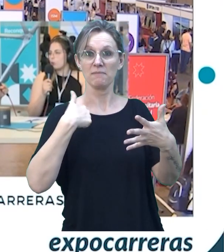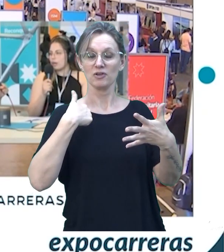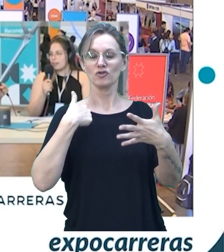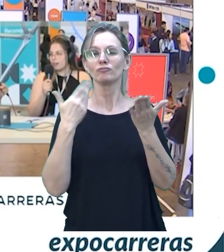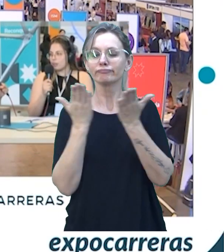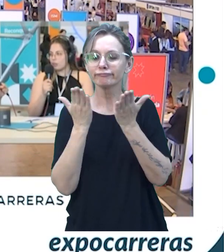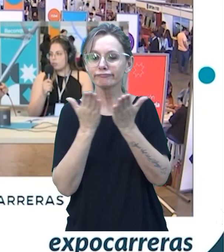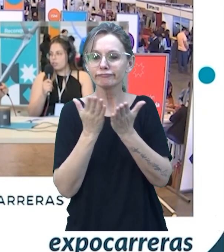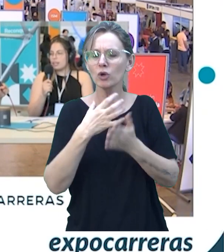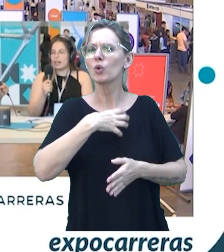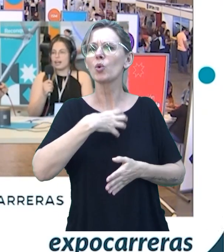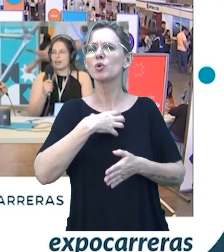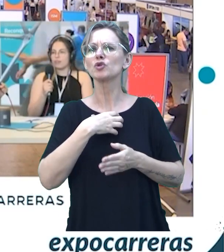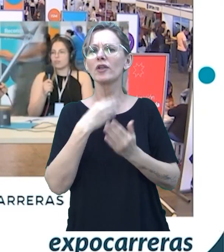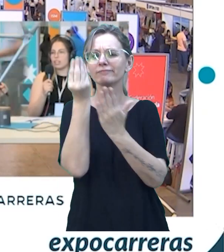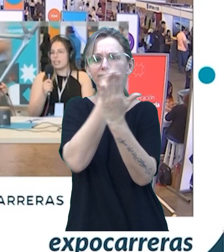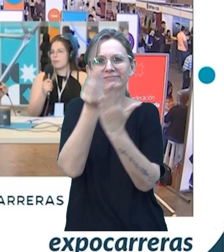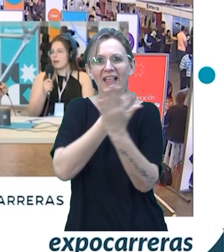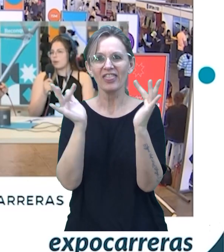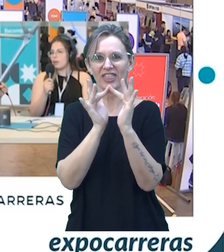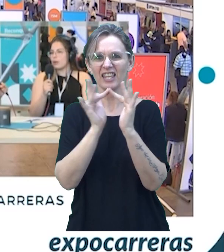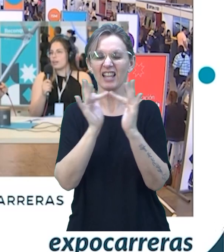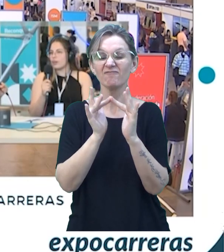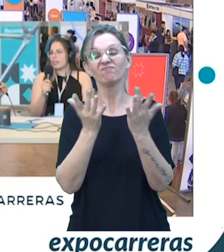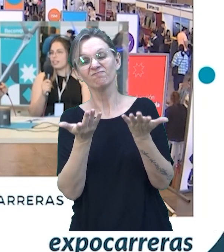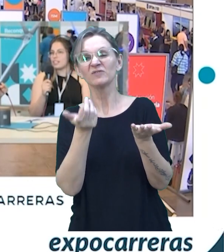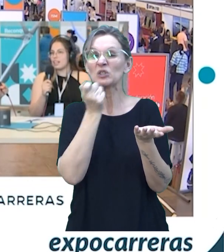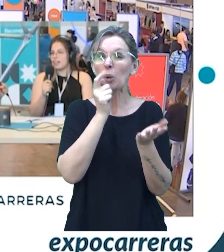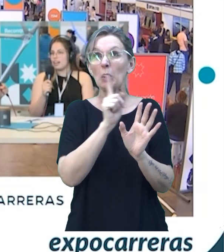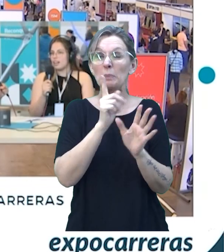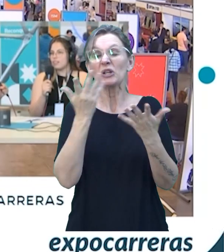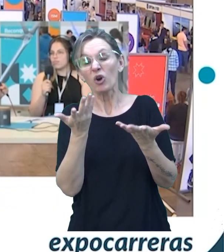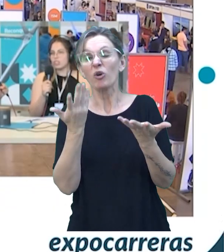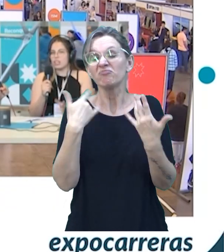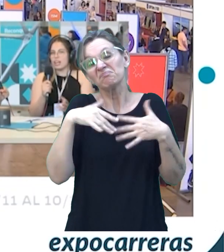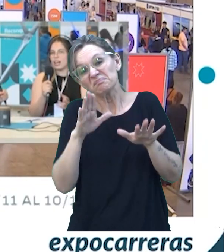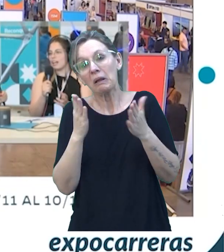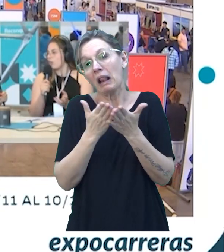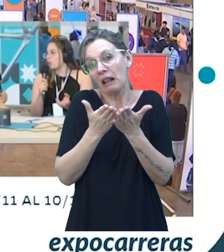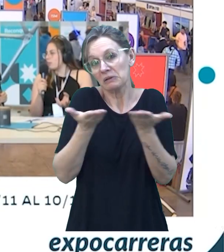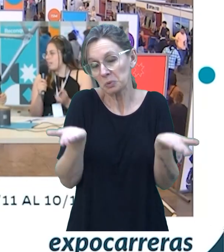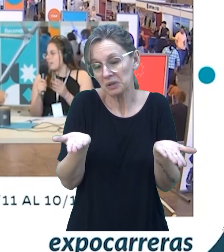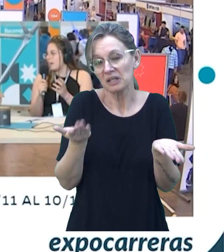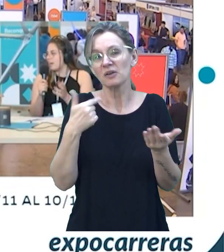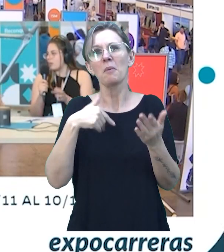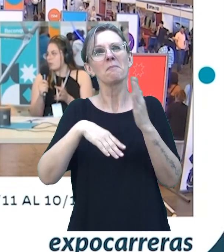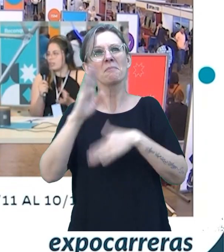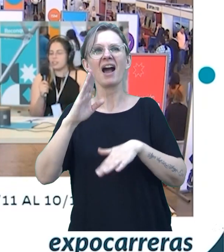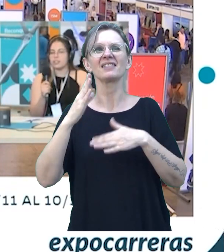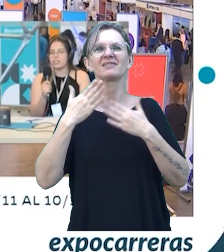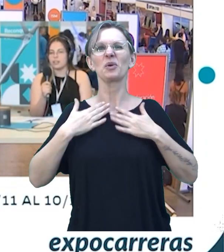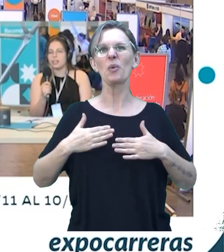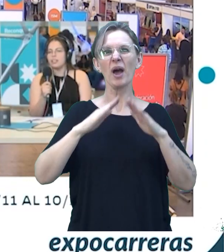y no me gustaba tanto. Era más abocado igual a lo que es el, no sé, a la anatomía, los